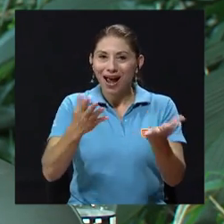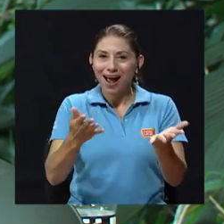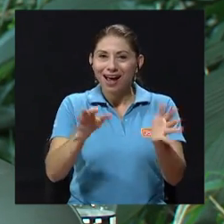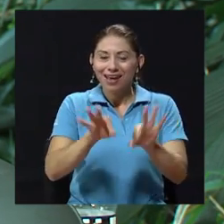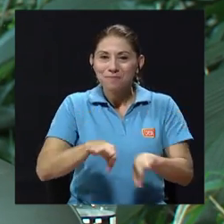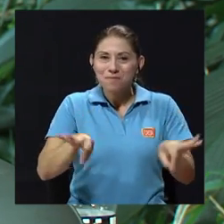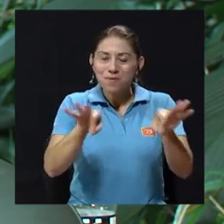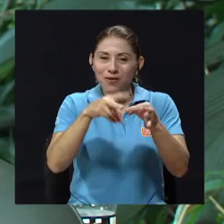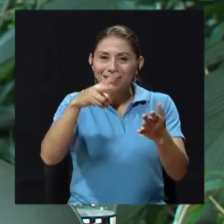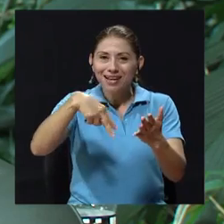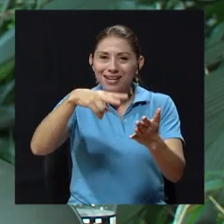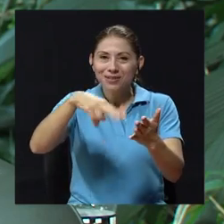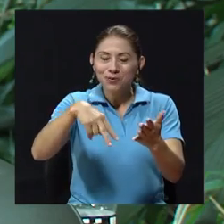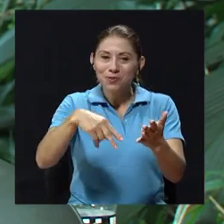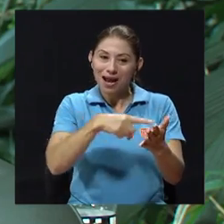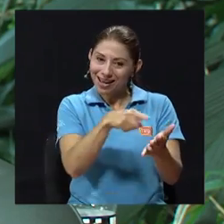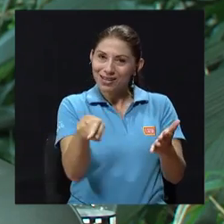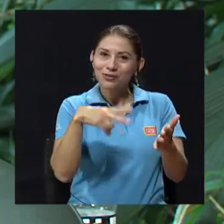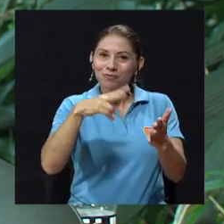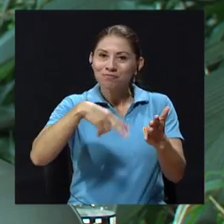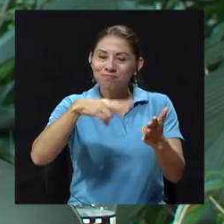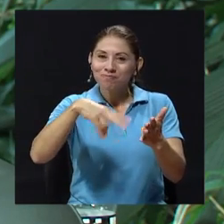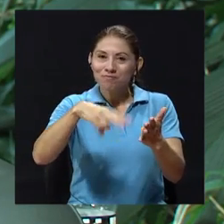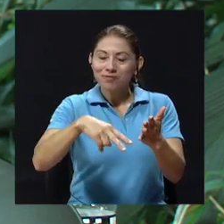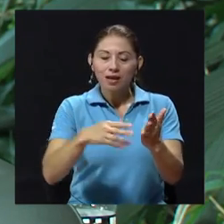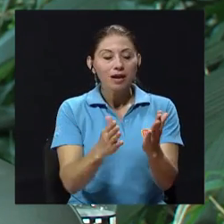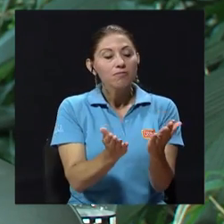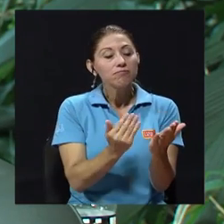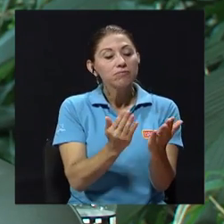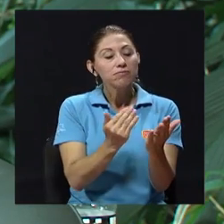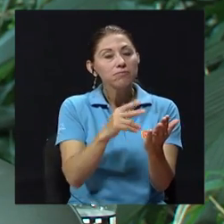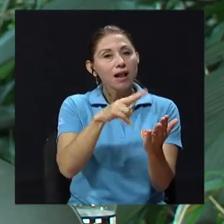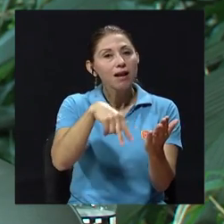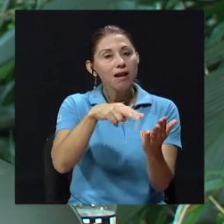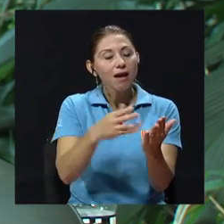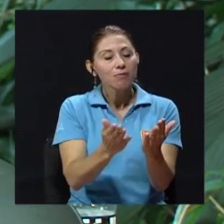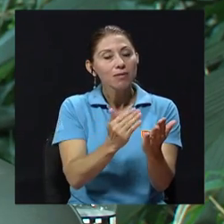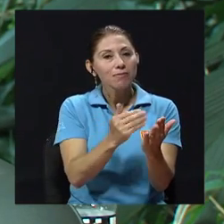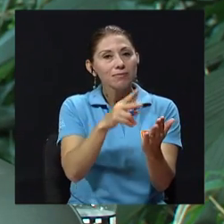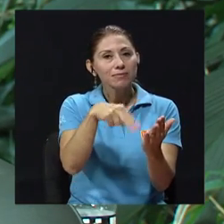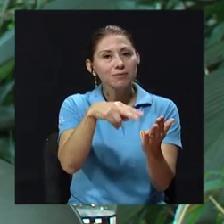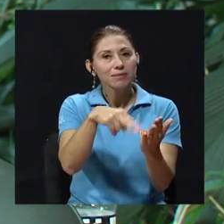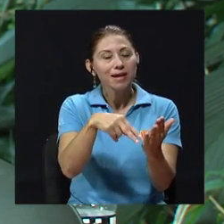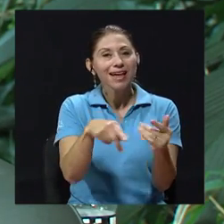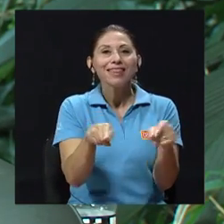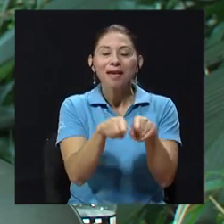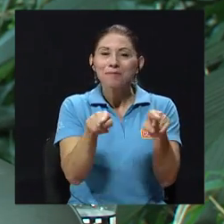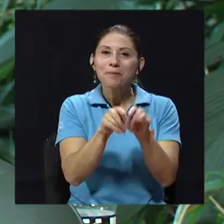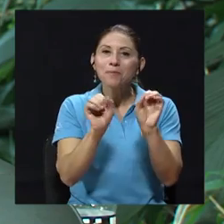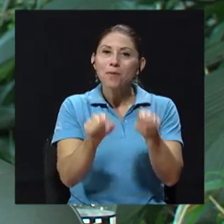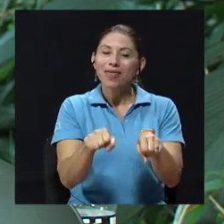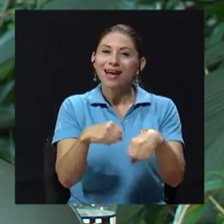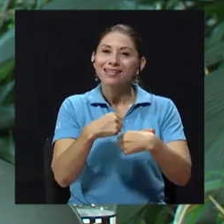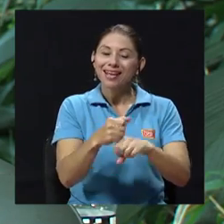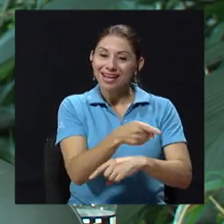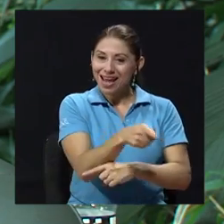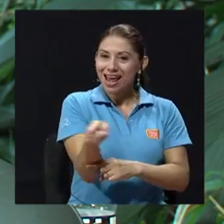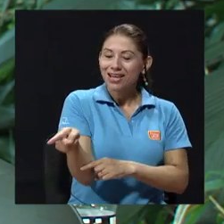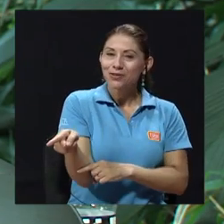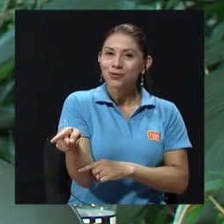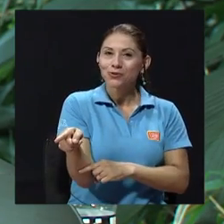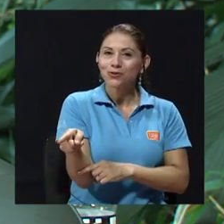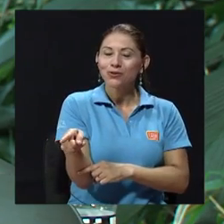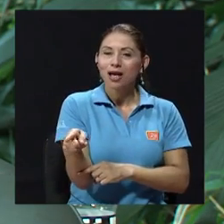que lean, y que la lectura también pueda hacerles ir más allá